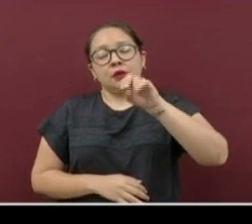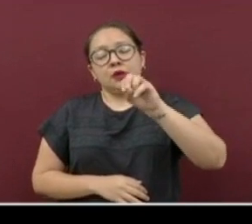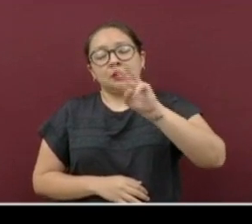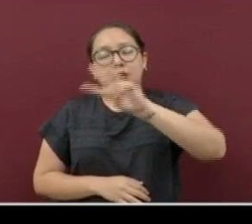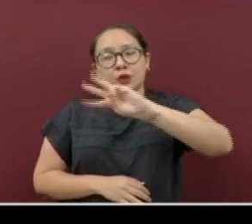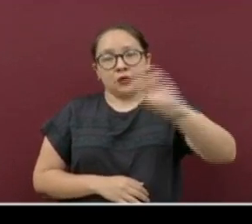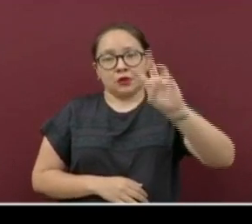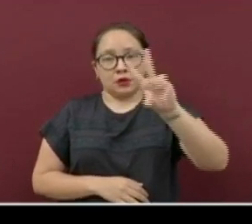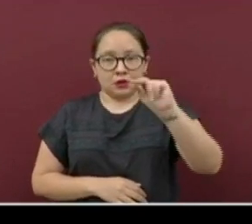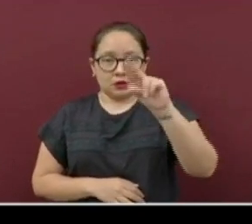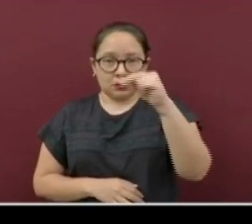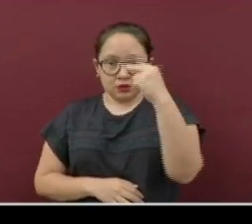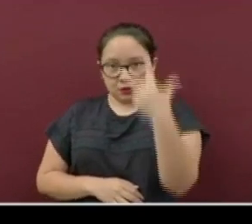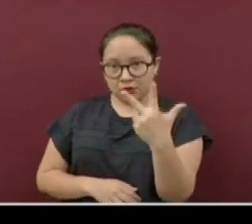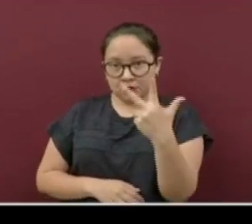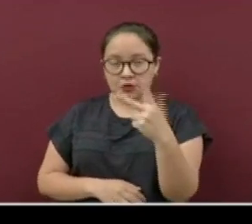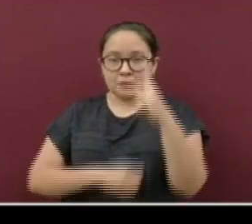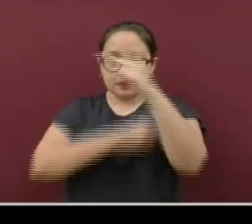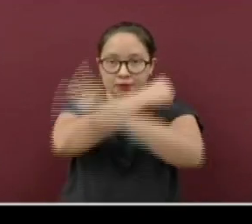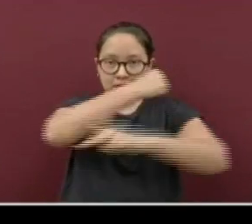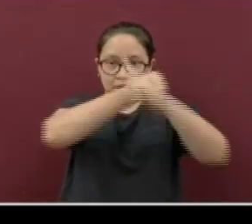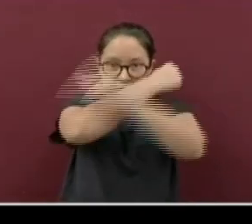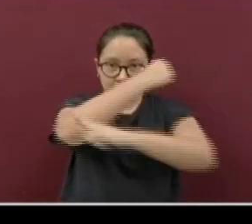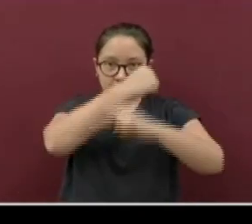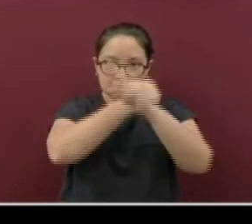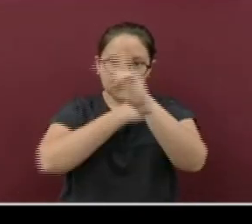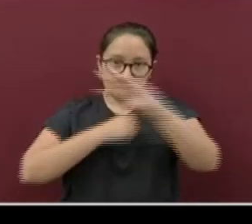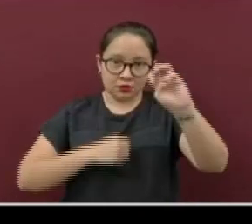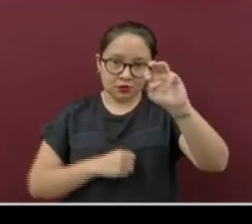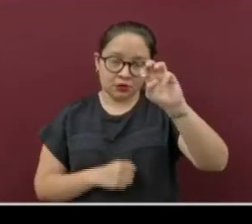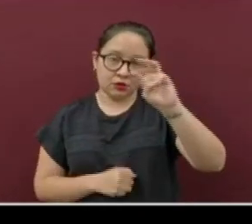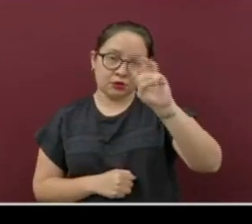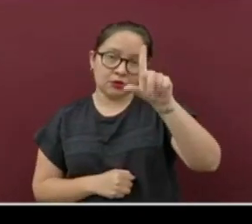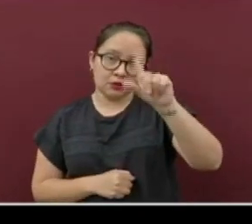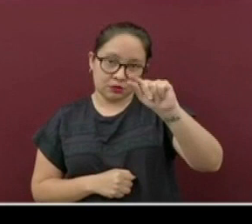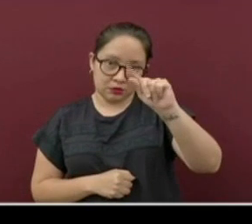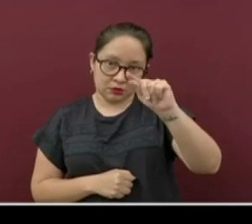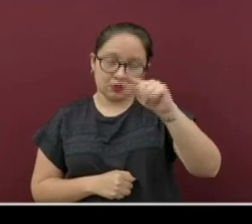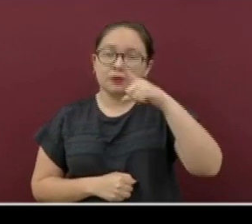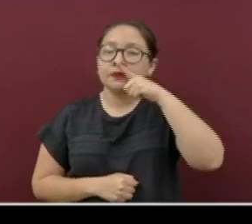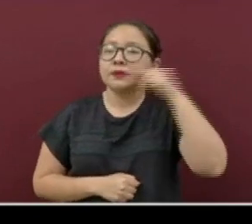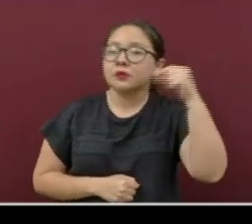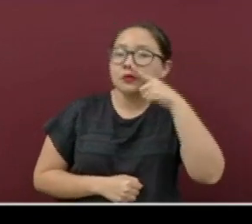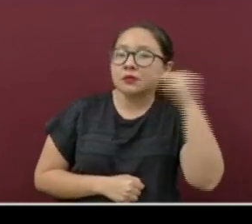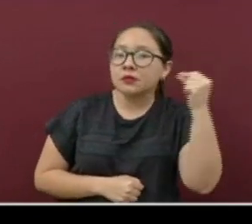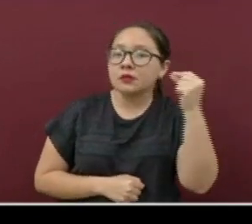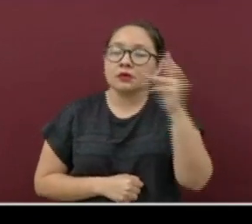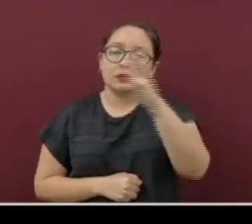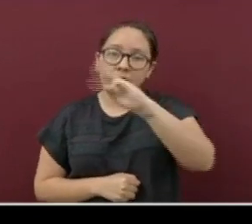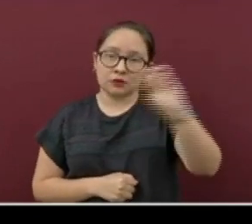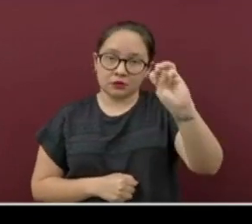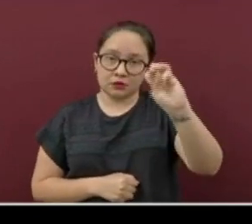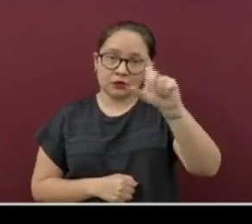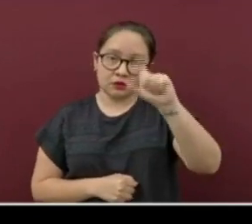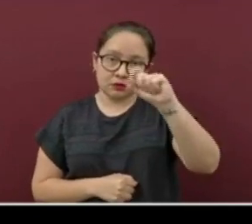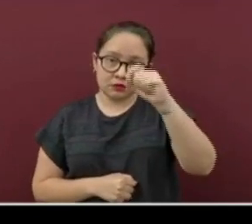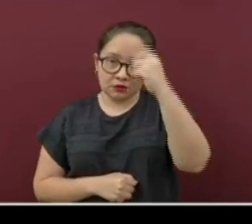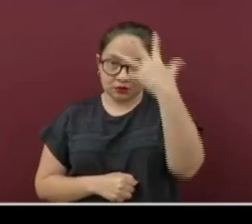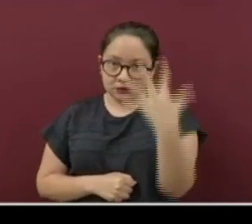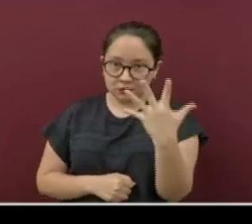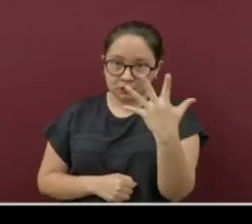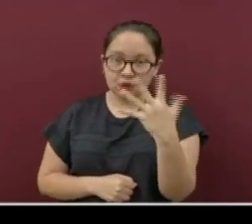388. Perote, con 370. Emiliano Zapata, 325.